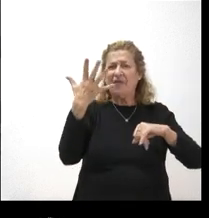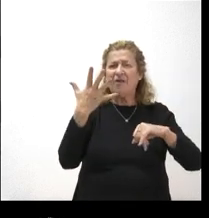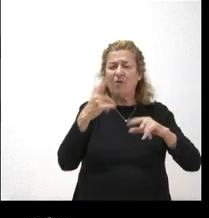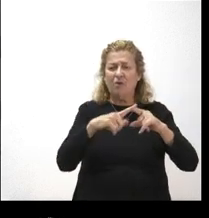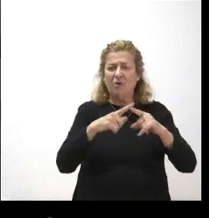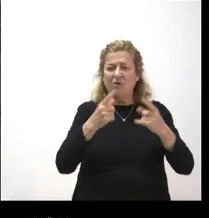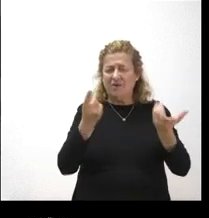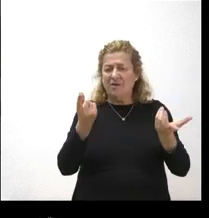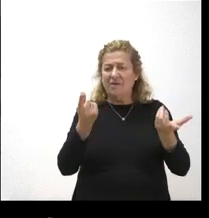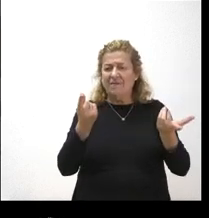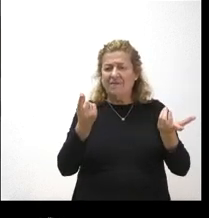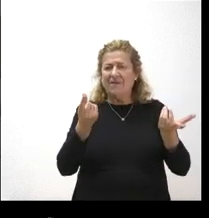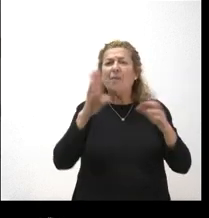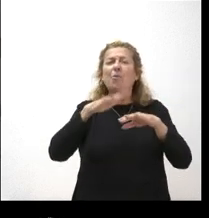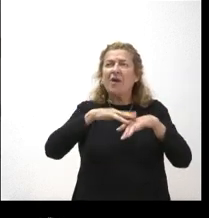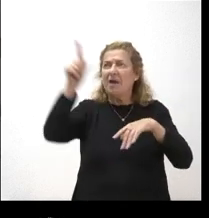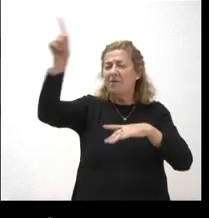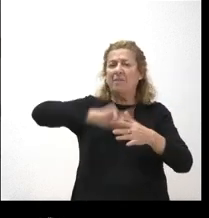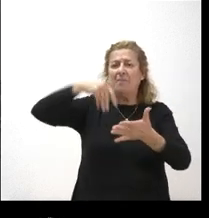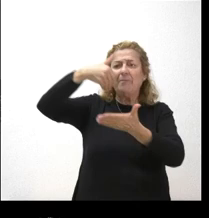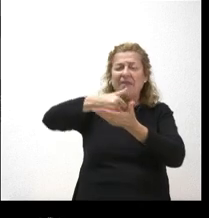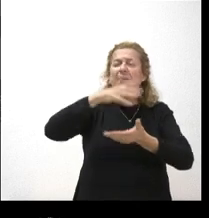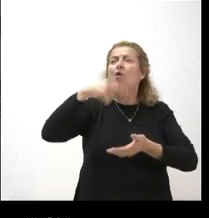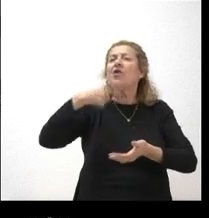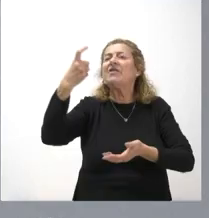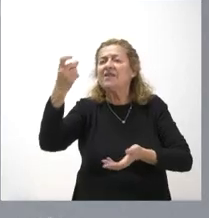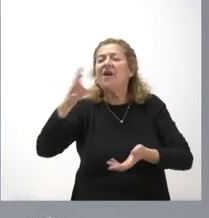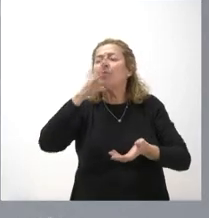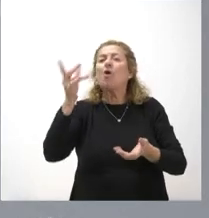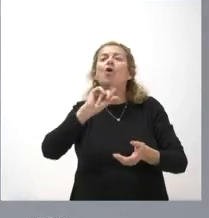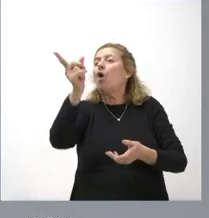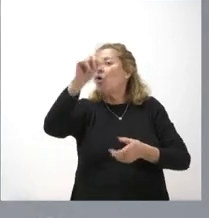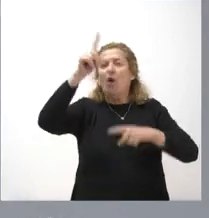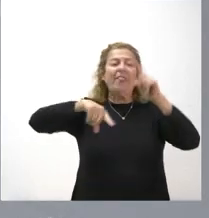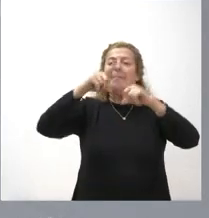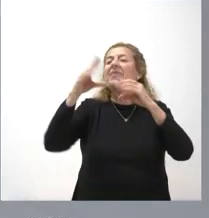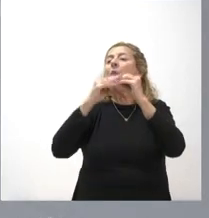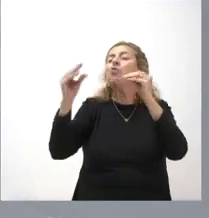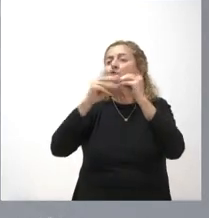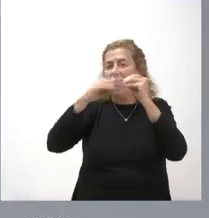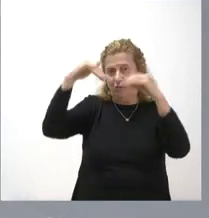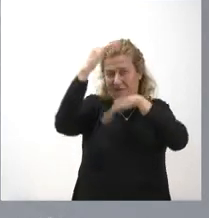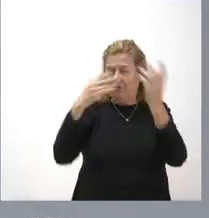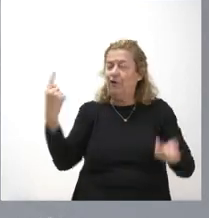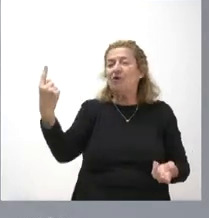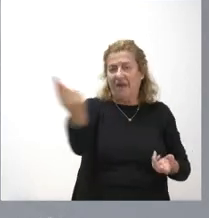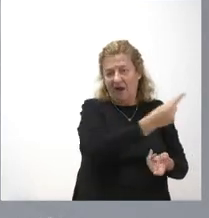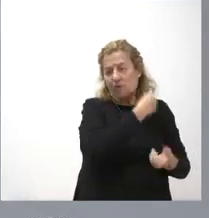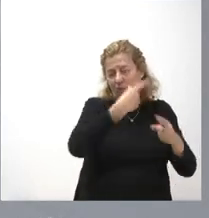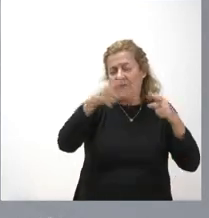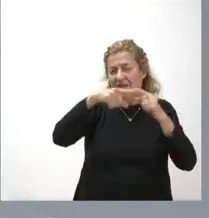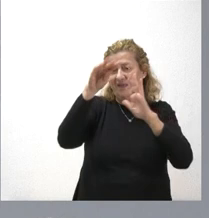y frece incremento porque ellos lo piden por necesidades? No, en función de los usuarios atendidos en cada uno de los diferentes